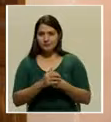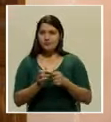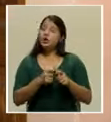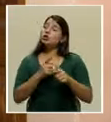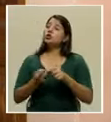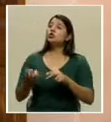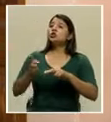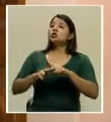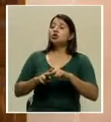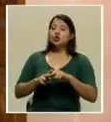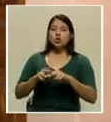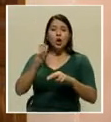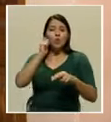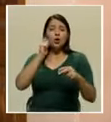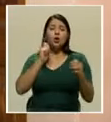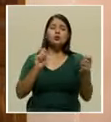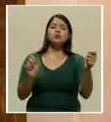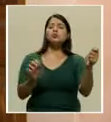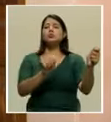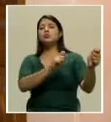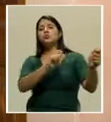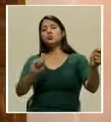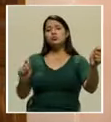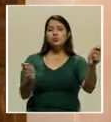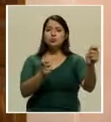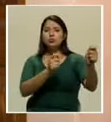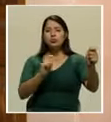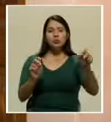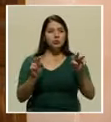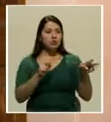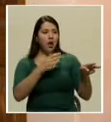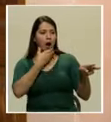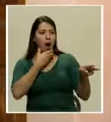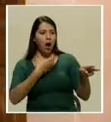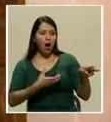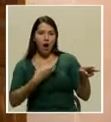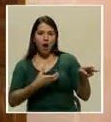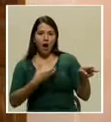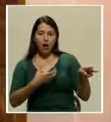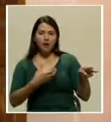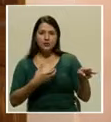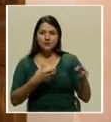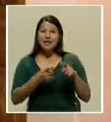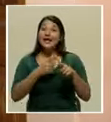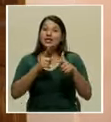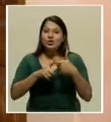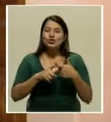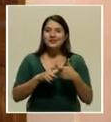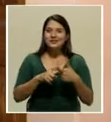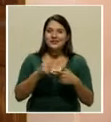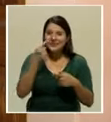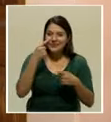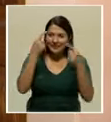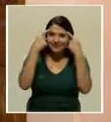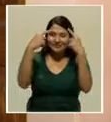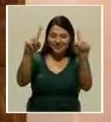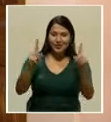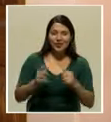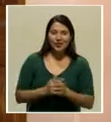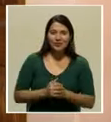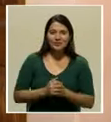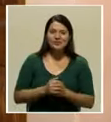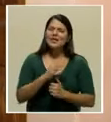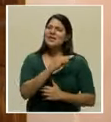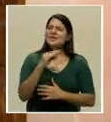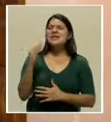la chiquita tocaba, dejaba con la boca abierta a todos. Él veía los resultados y